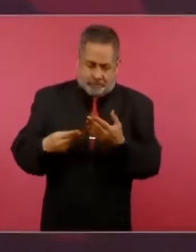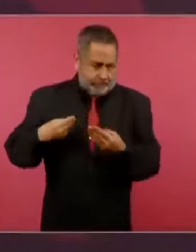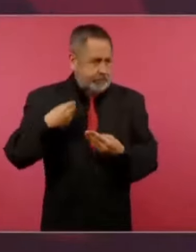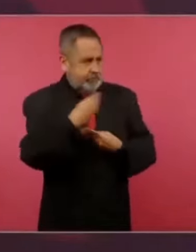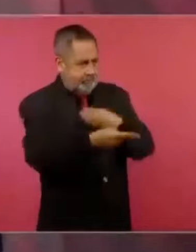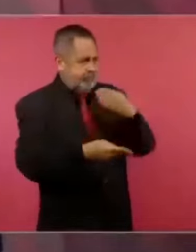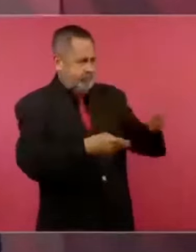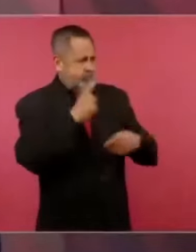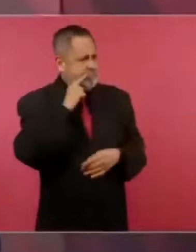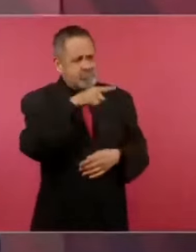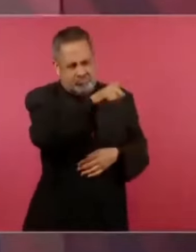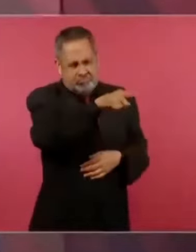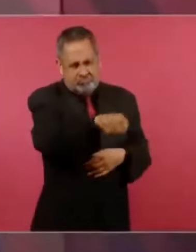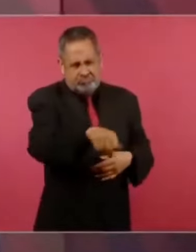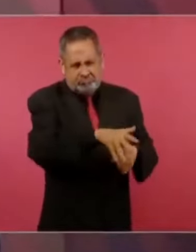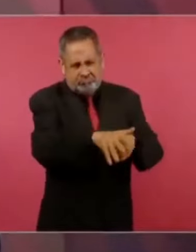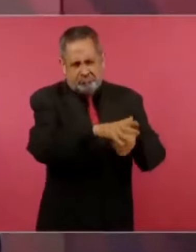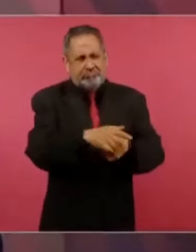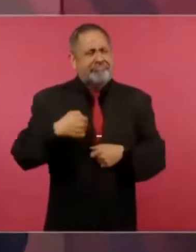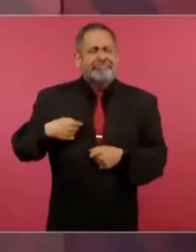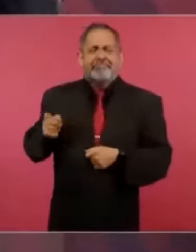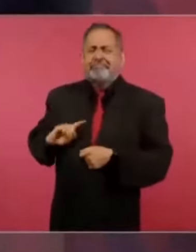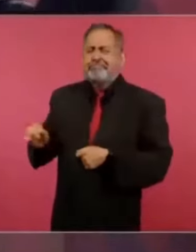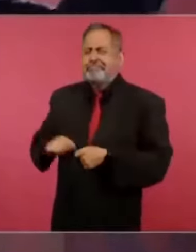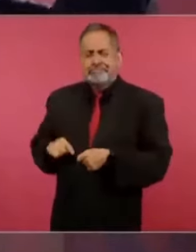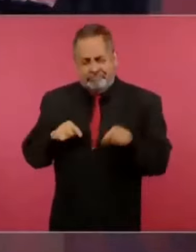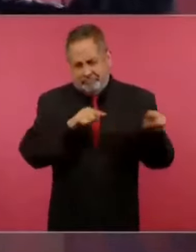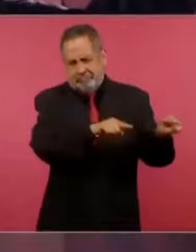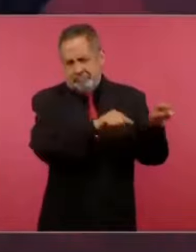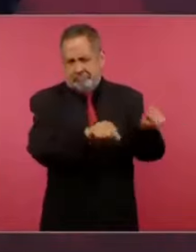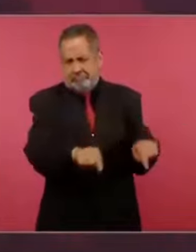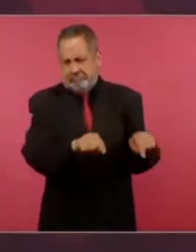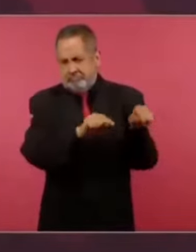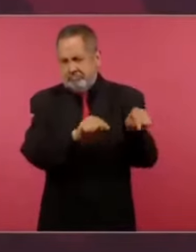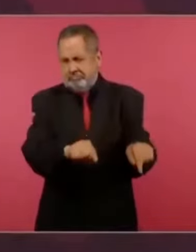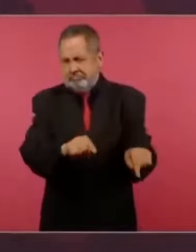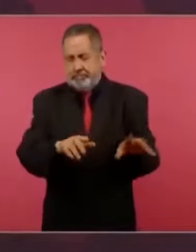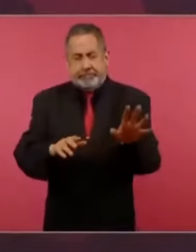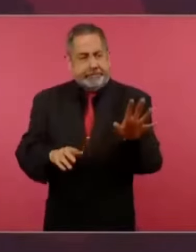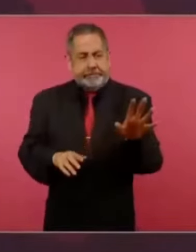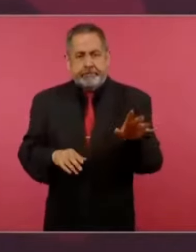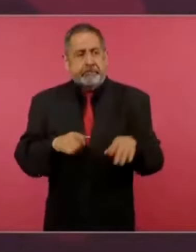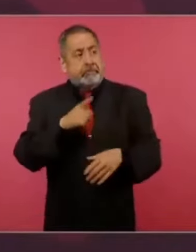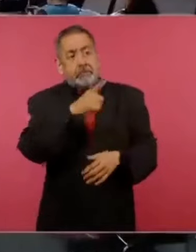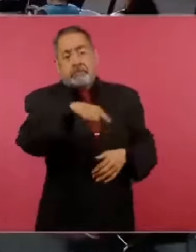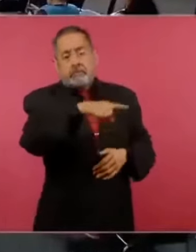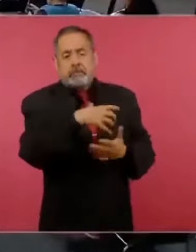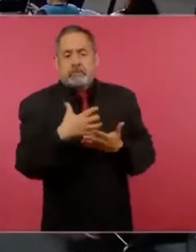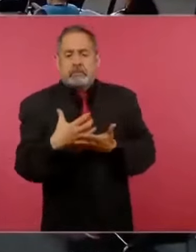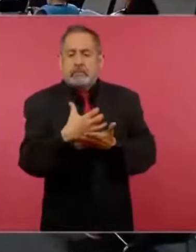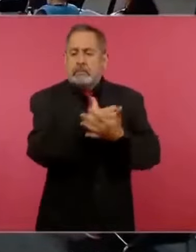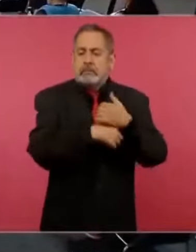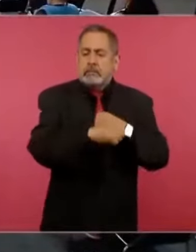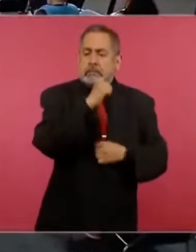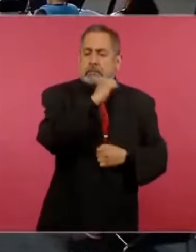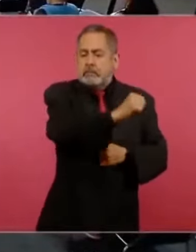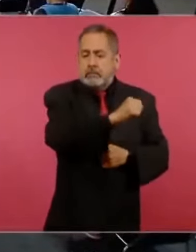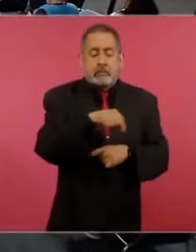y de producción de petróleo. Buenos negocios para las empresas particulares,